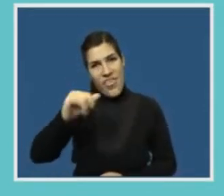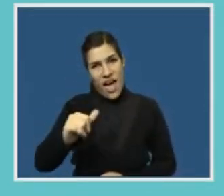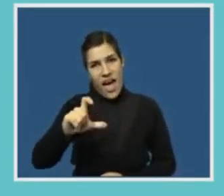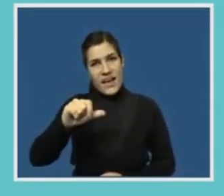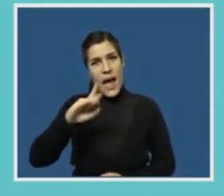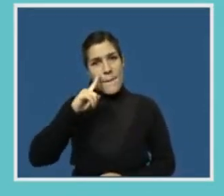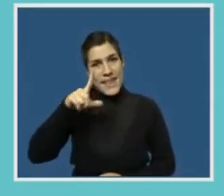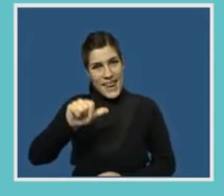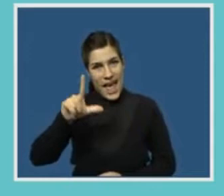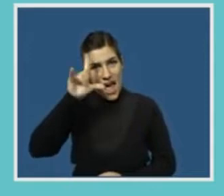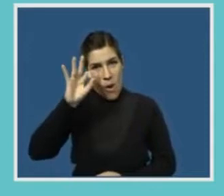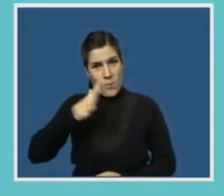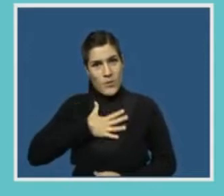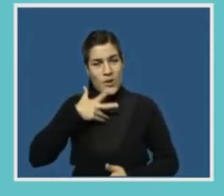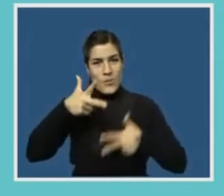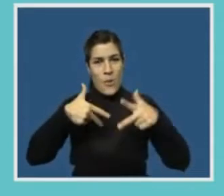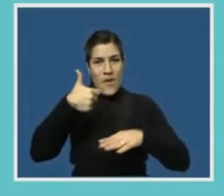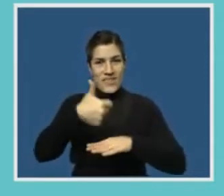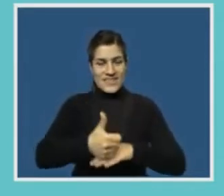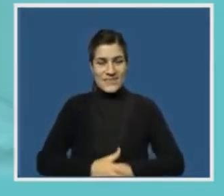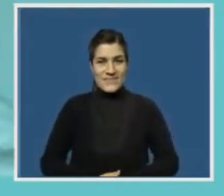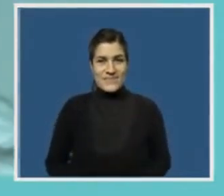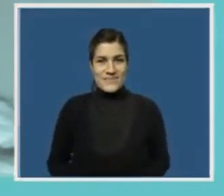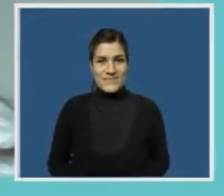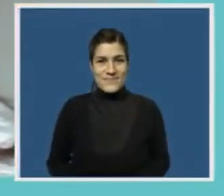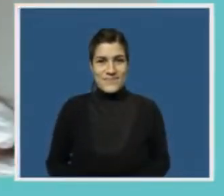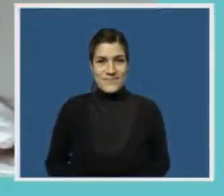expresará en representación propia.